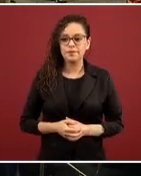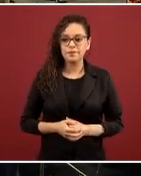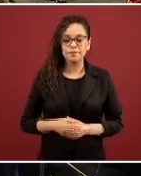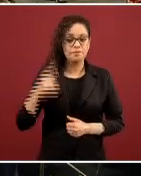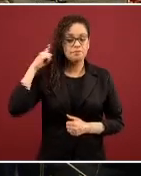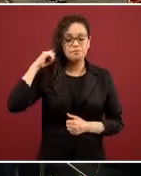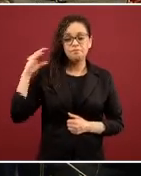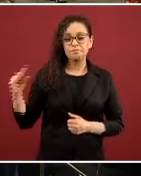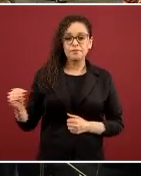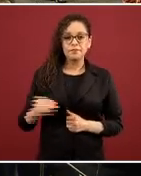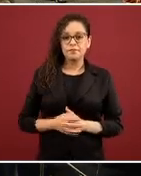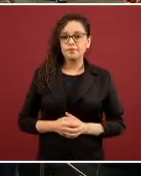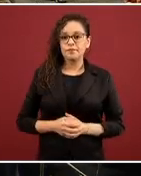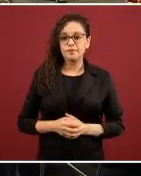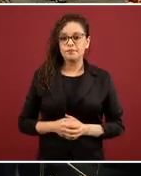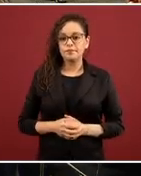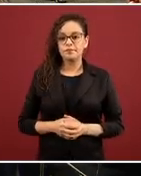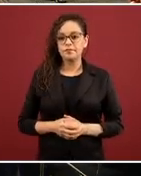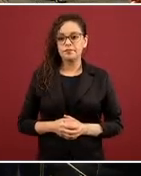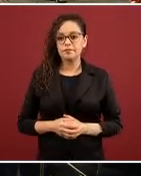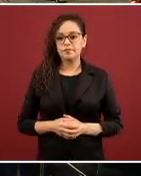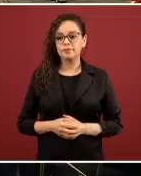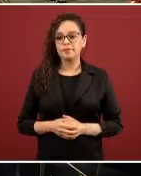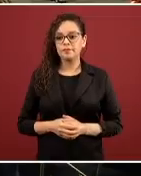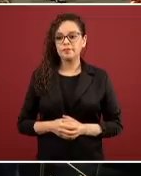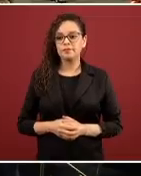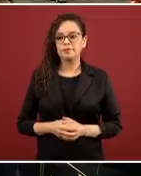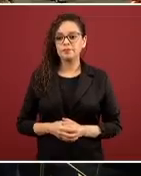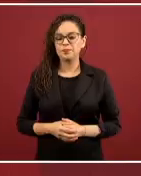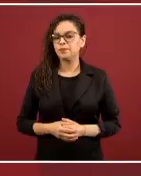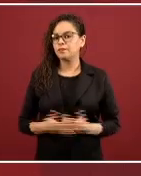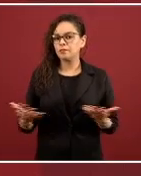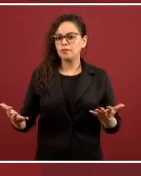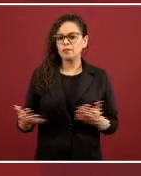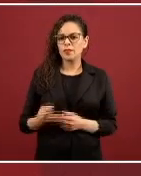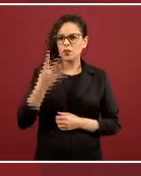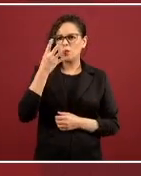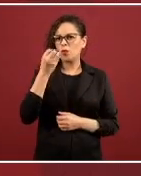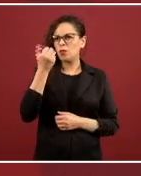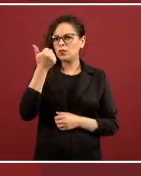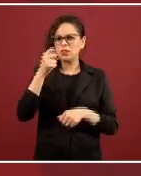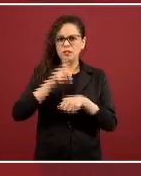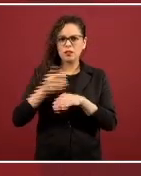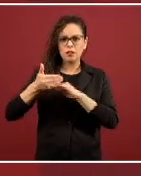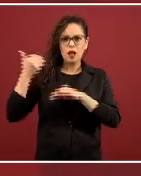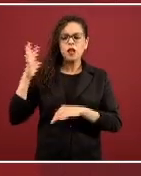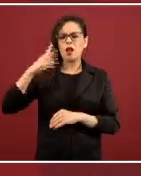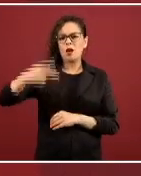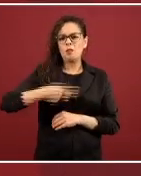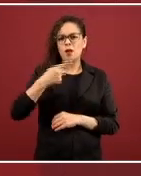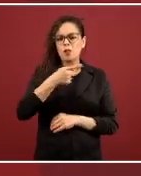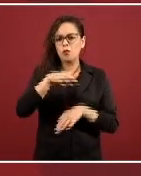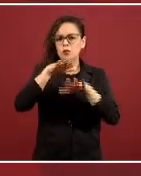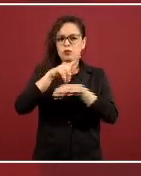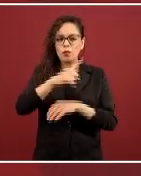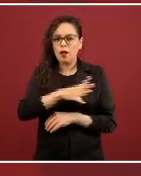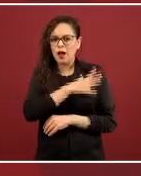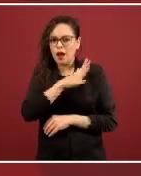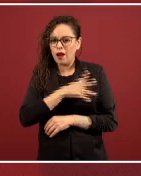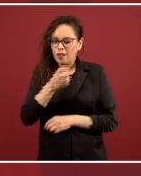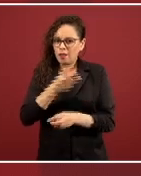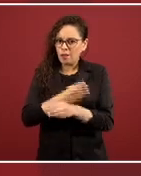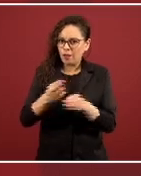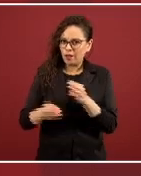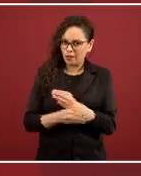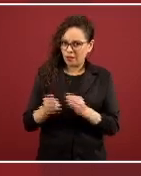calidad, ¿cómo se comprobó la calidad? La calidad, esto me lo preguntaron hace unos cuatro o seis días, y lo comentamos. Todo lo que se